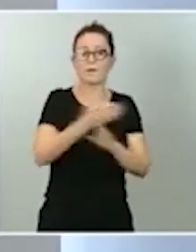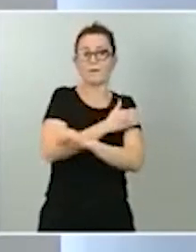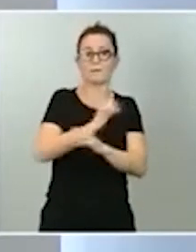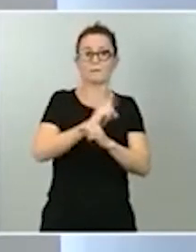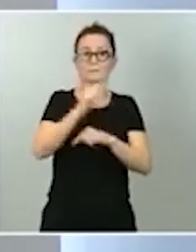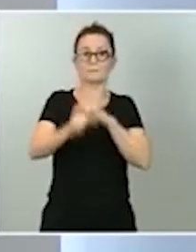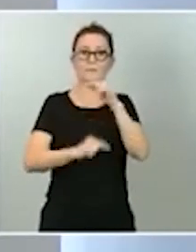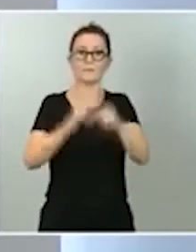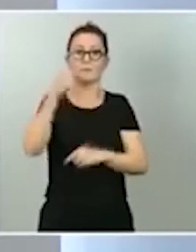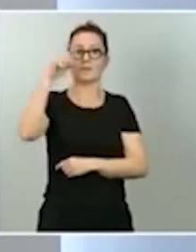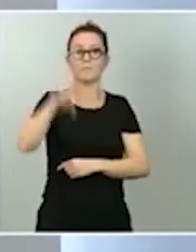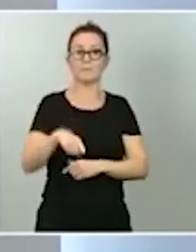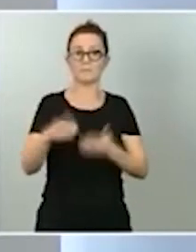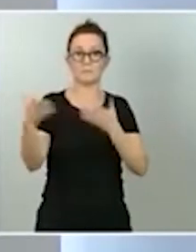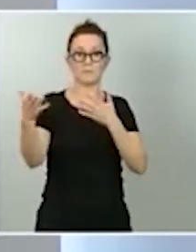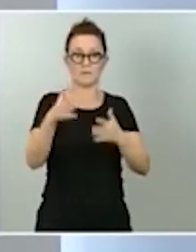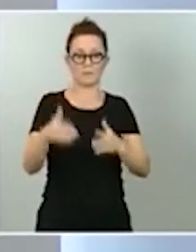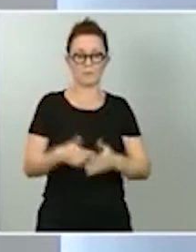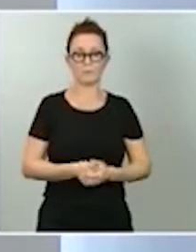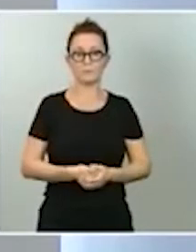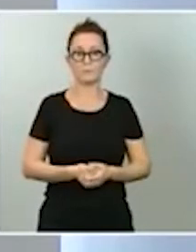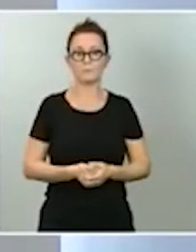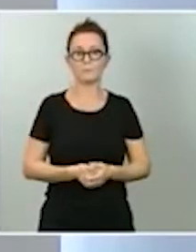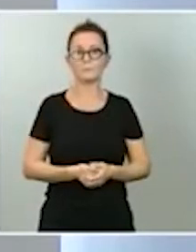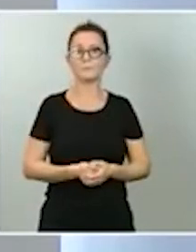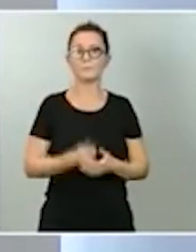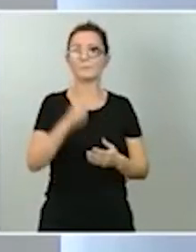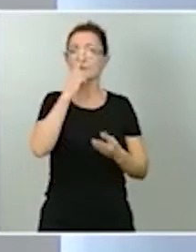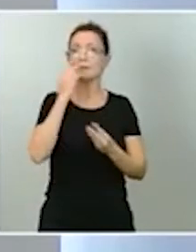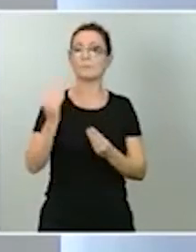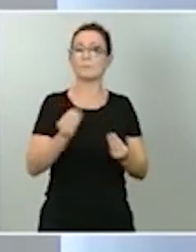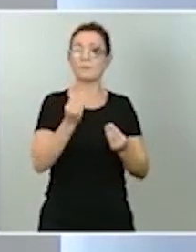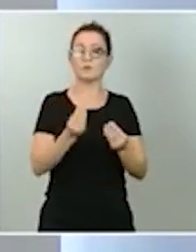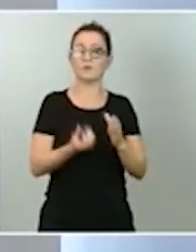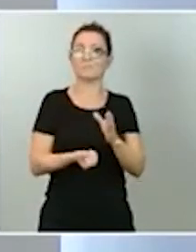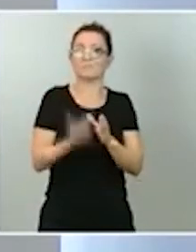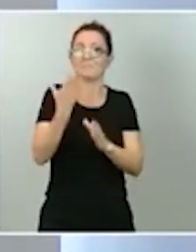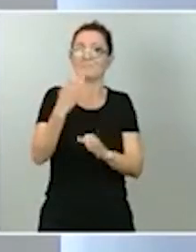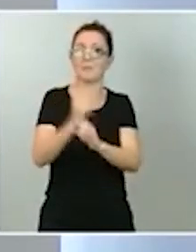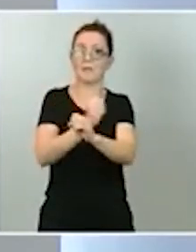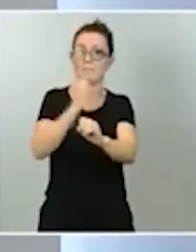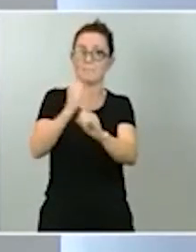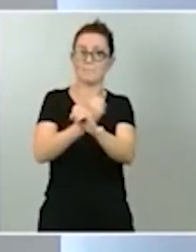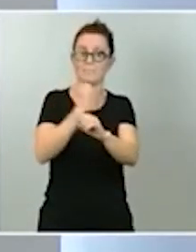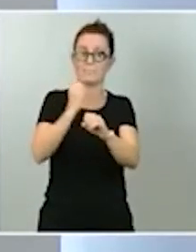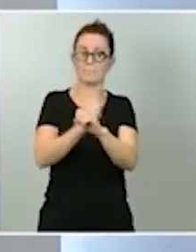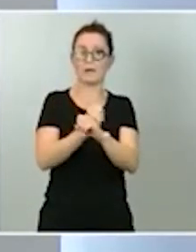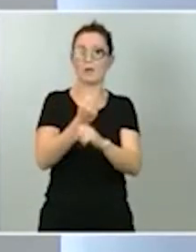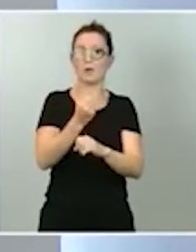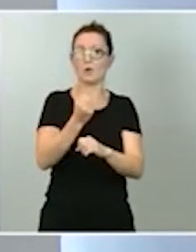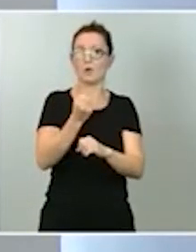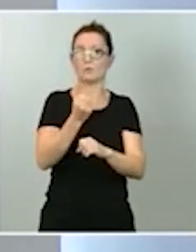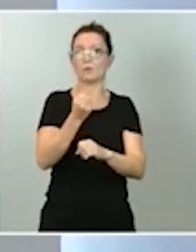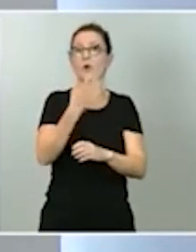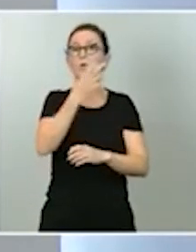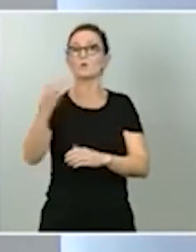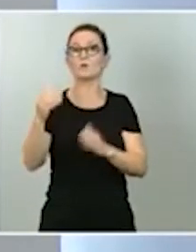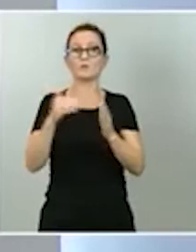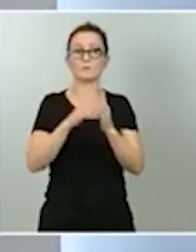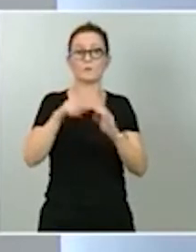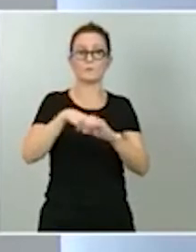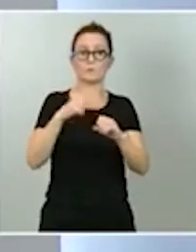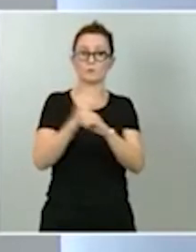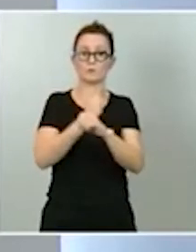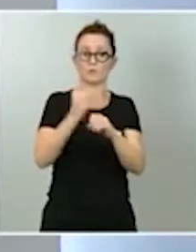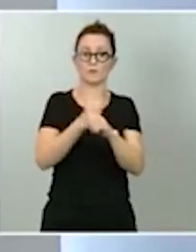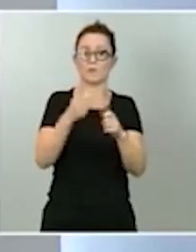Las previsiones de creación de empleo apuntan a una creación de entorno superior a 400.000 puestos de trabajo en el